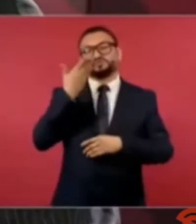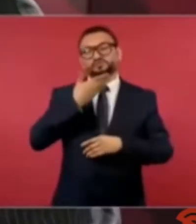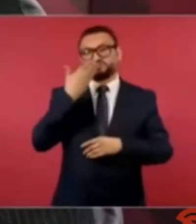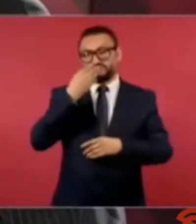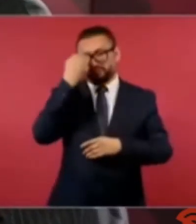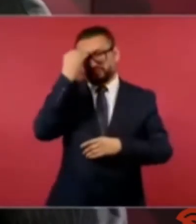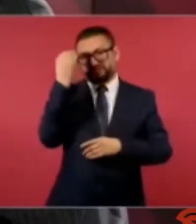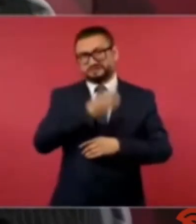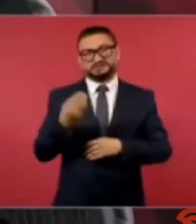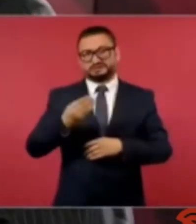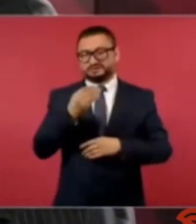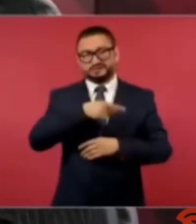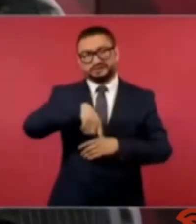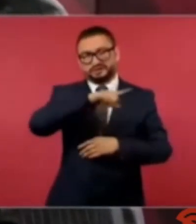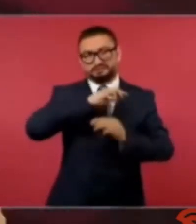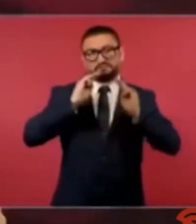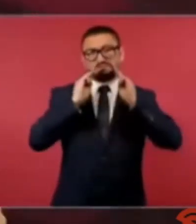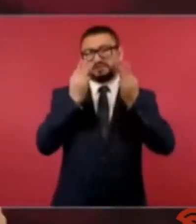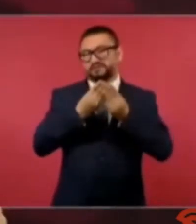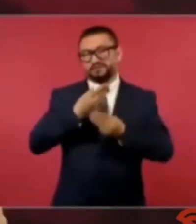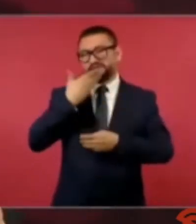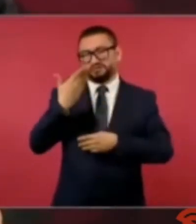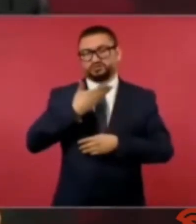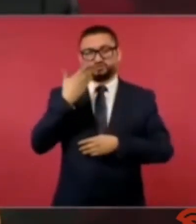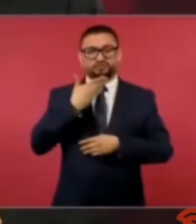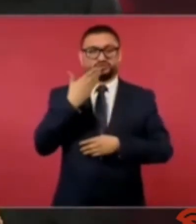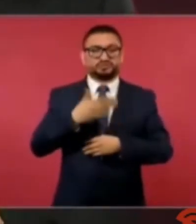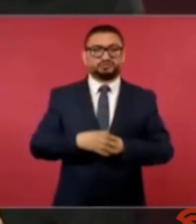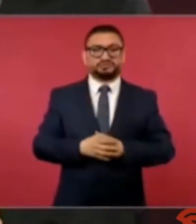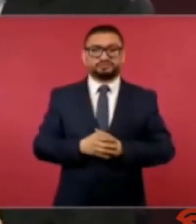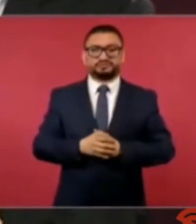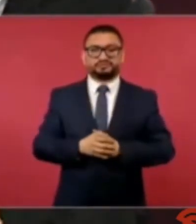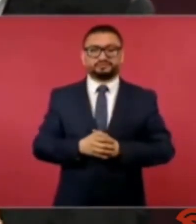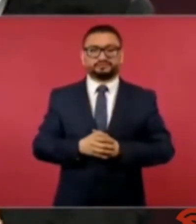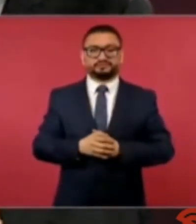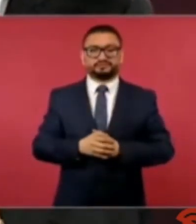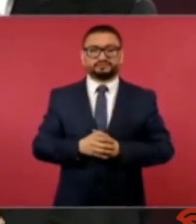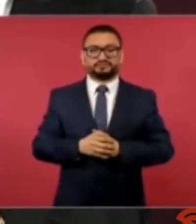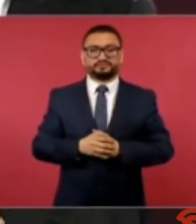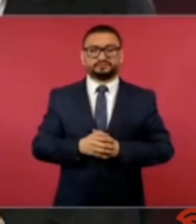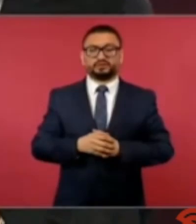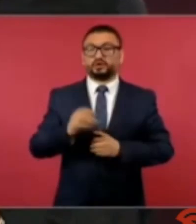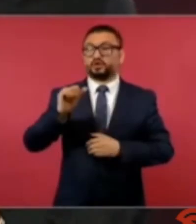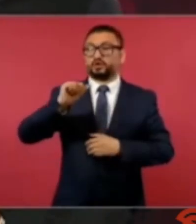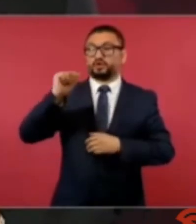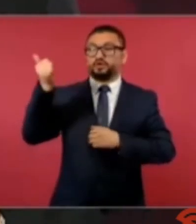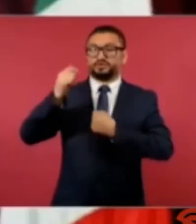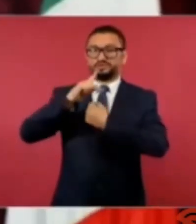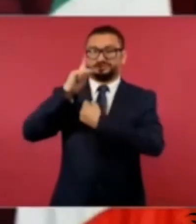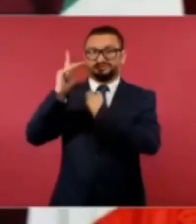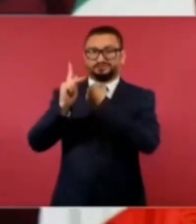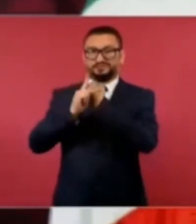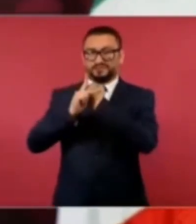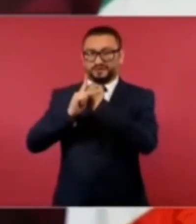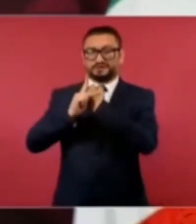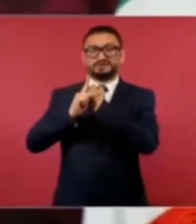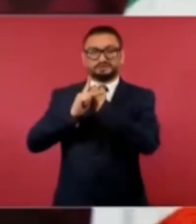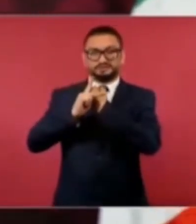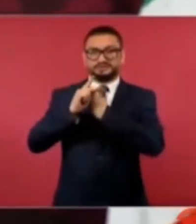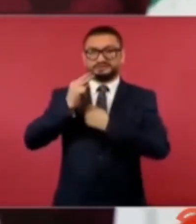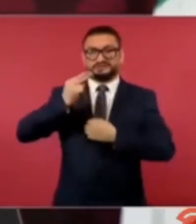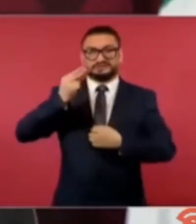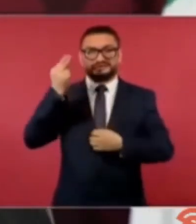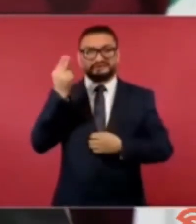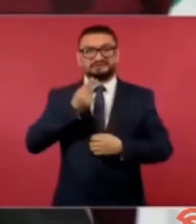mafiosa es decir en otros países necesitamos tener